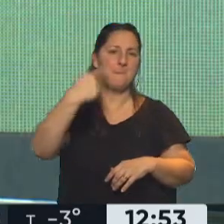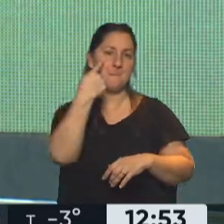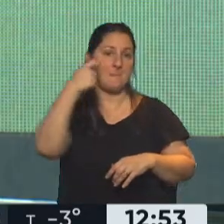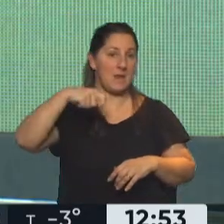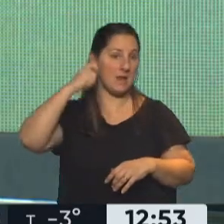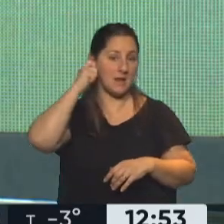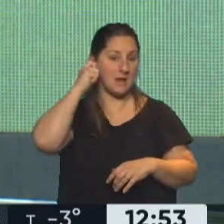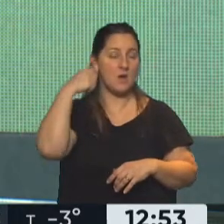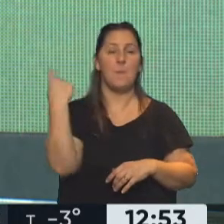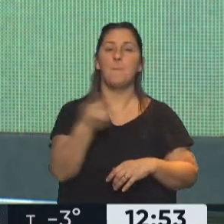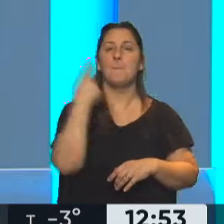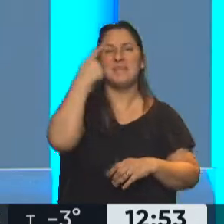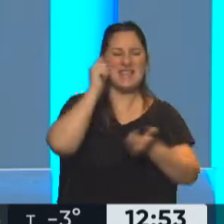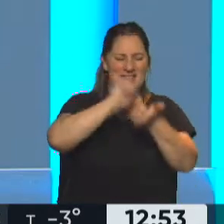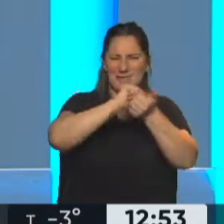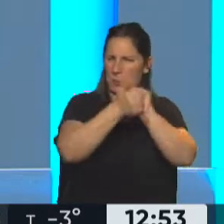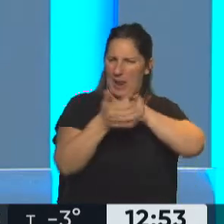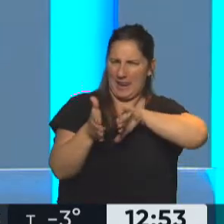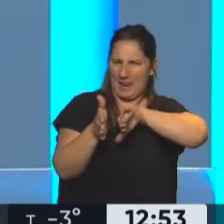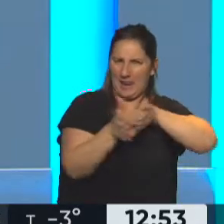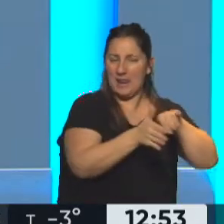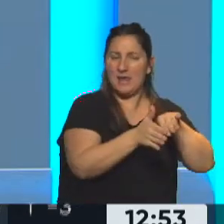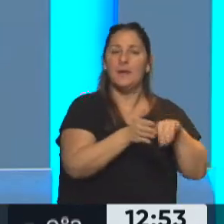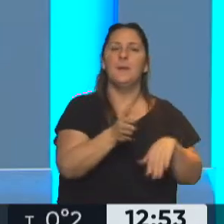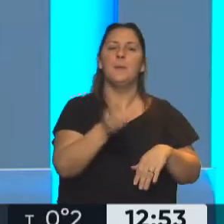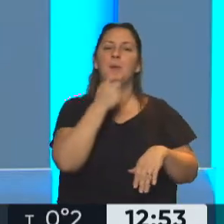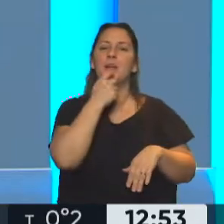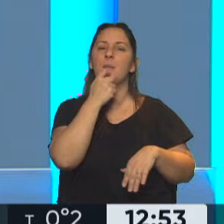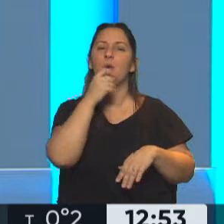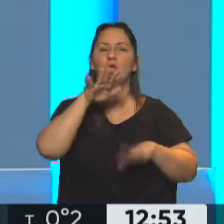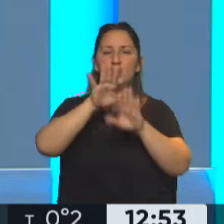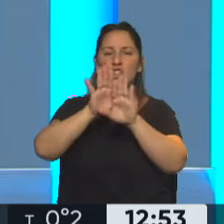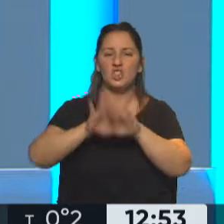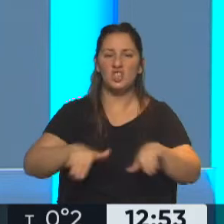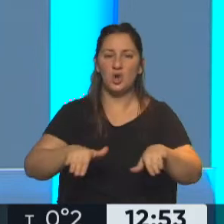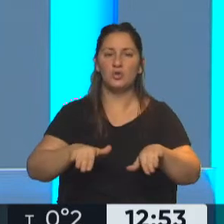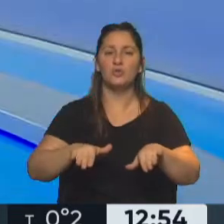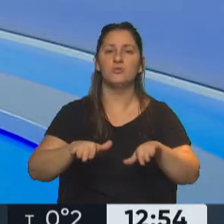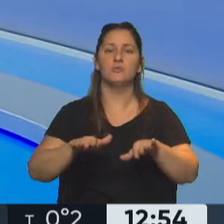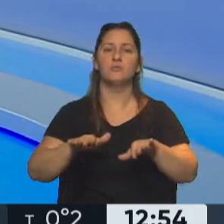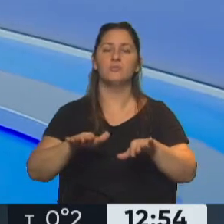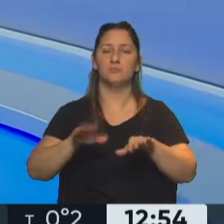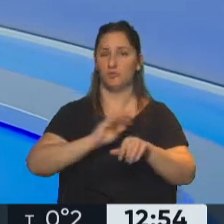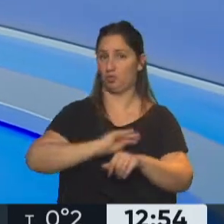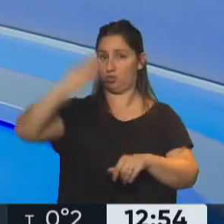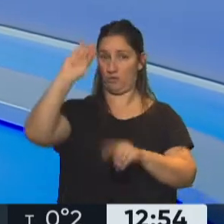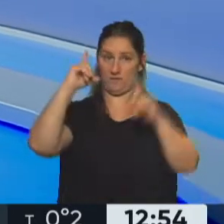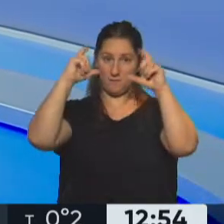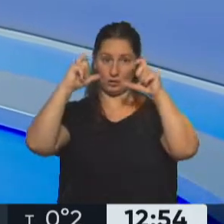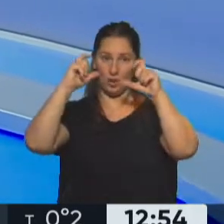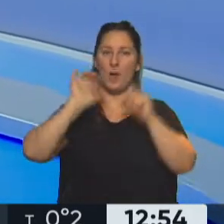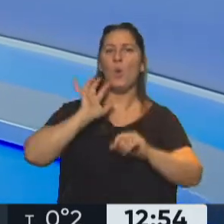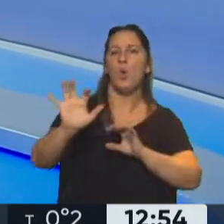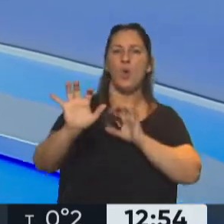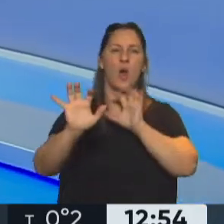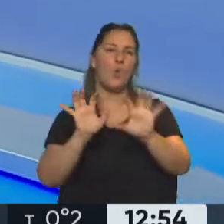Que podemos corrernos de la cuestión sexual, pero es cuando se suben imágenes de niños, entre niños mismos, para avergonzarse